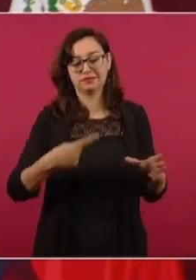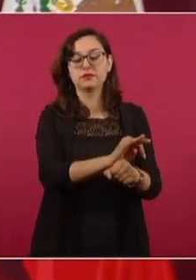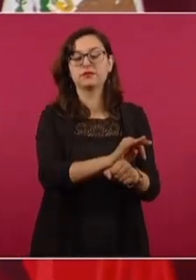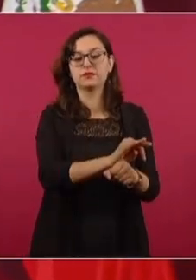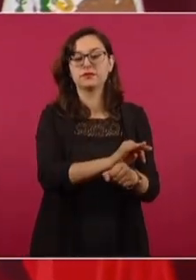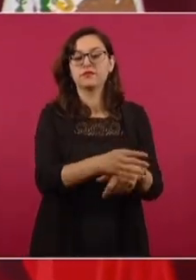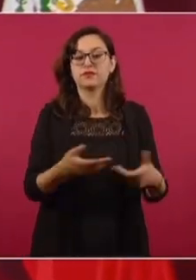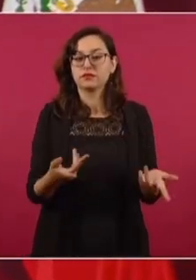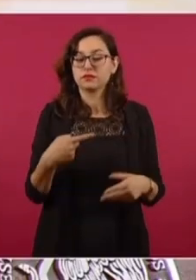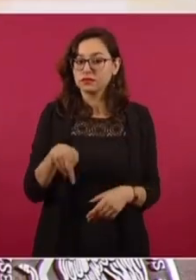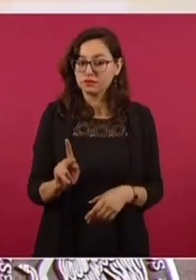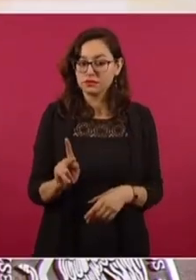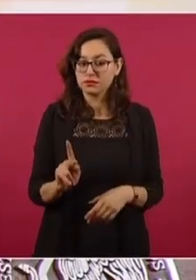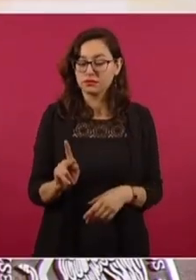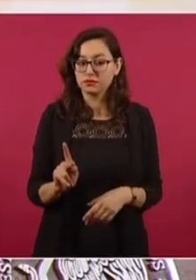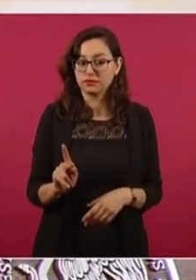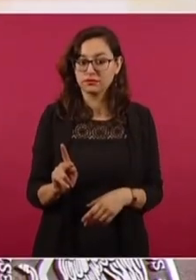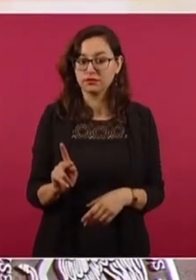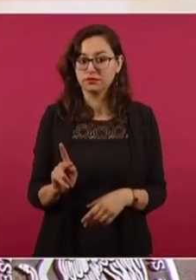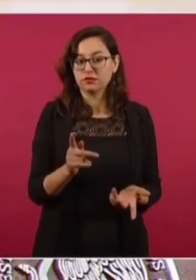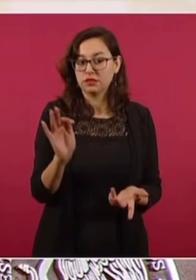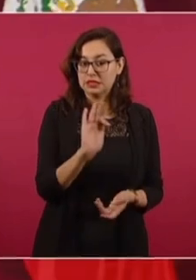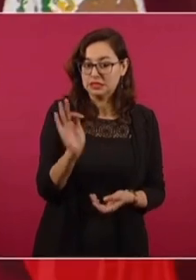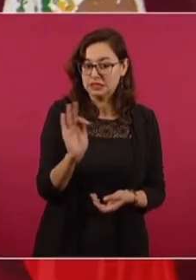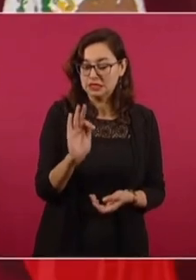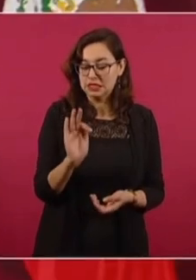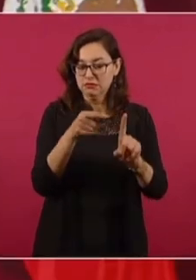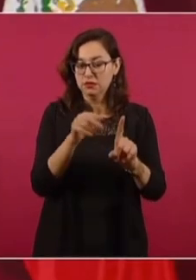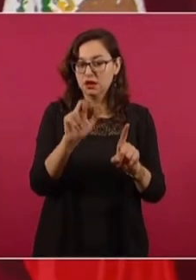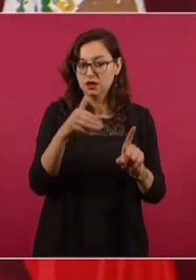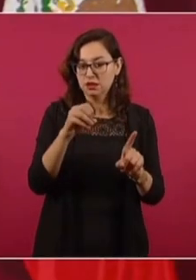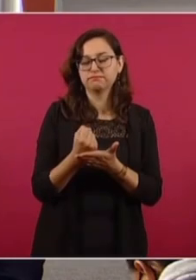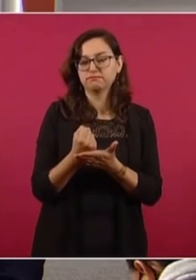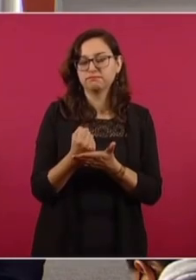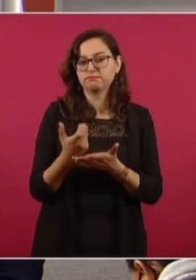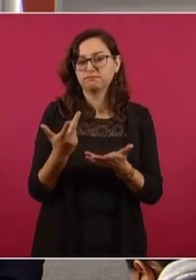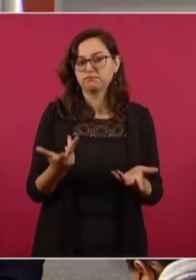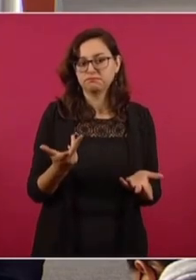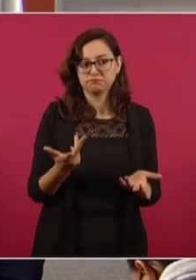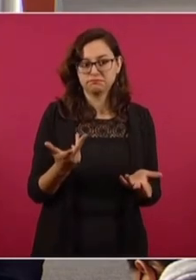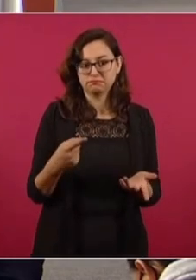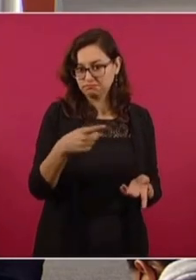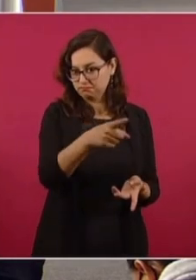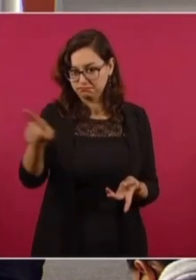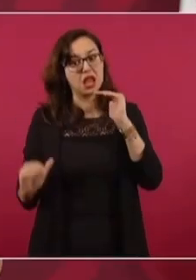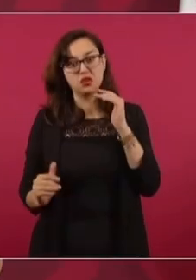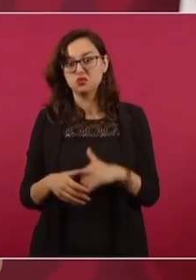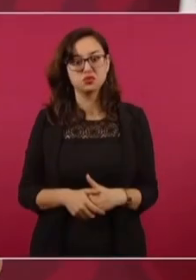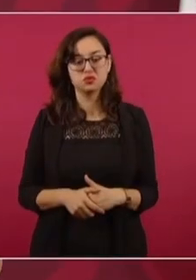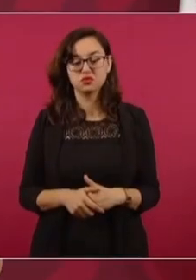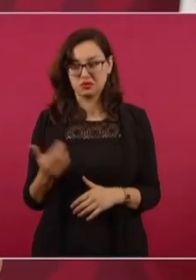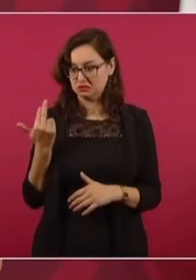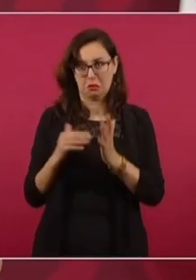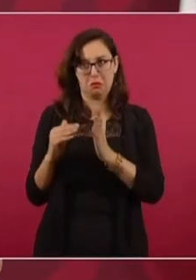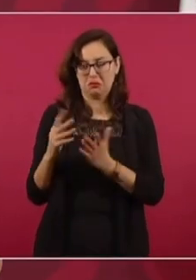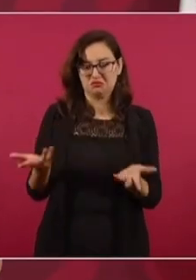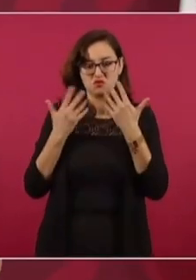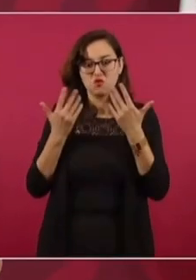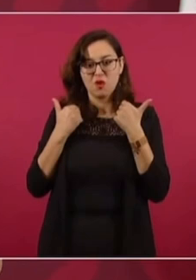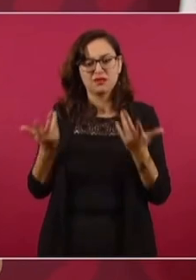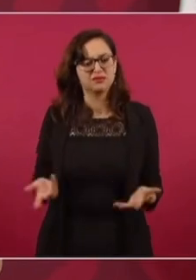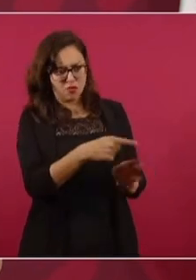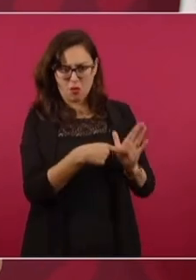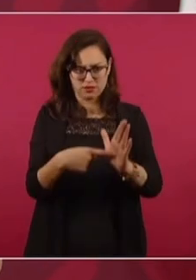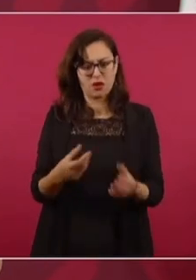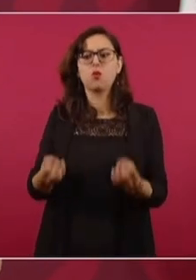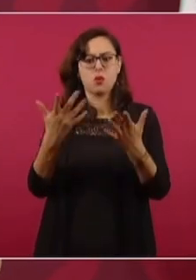postura, pero a lo mejor Ramos puede ganar al mes más de lo que todos ganamos aquí. Entonces, ¿por qué no